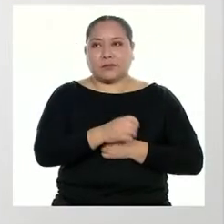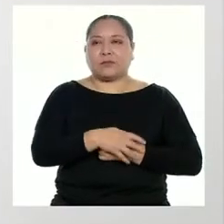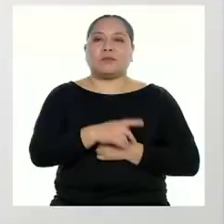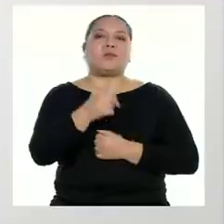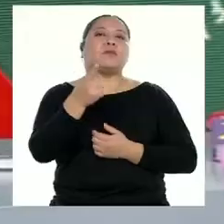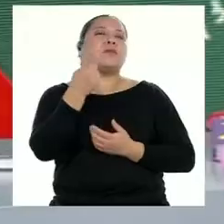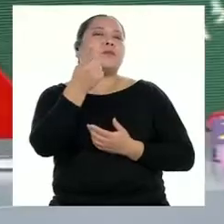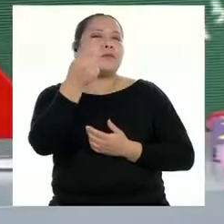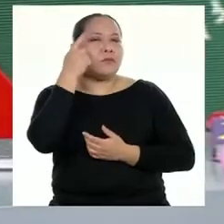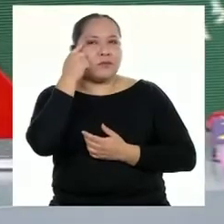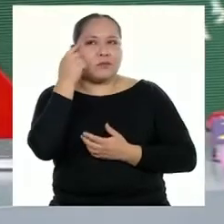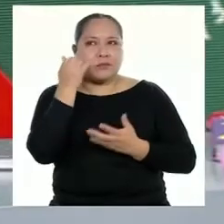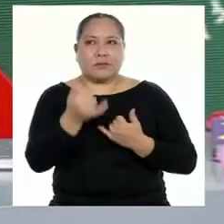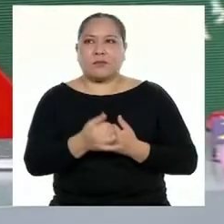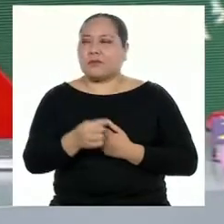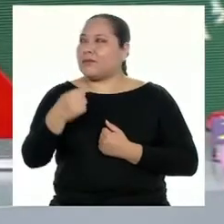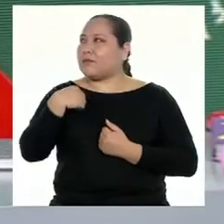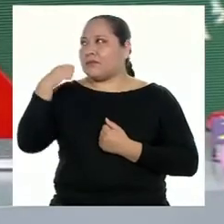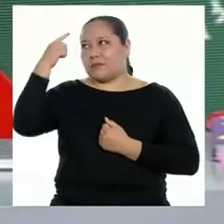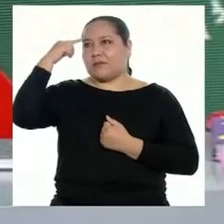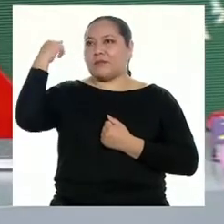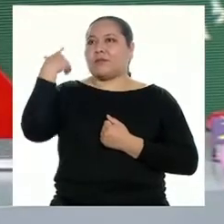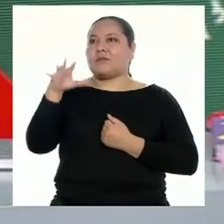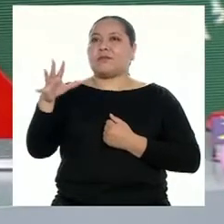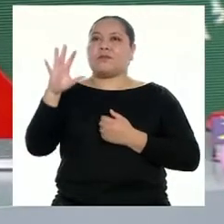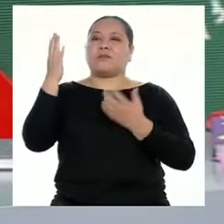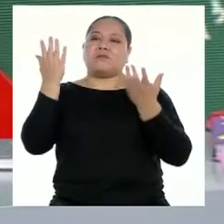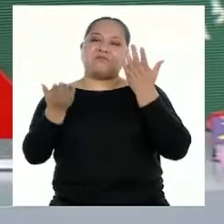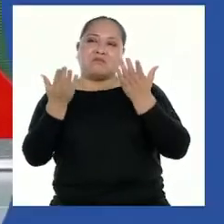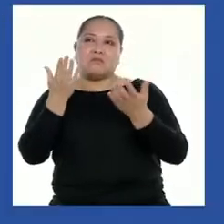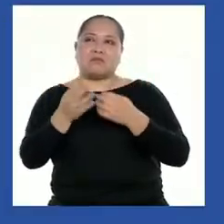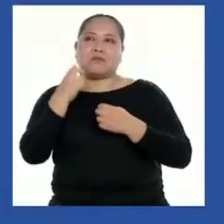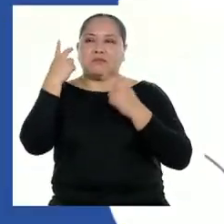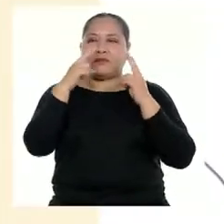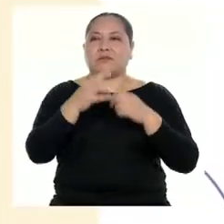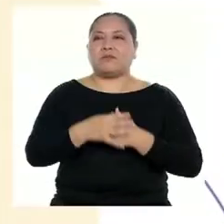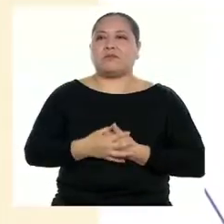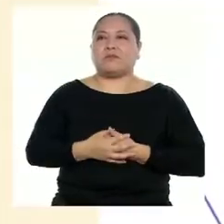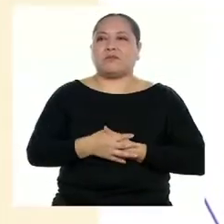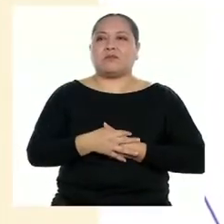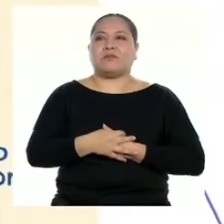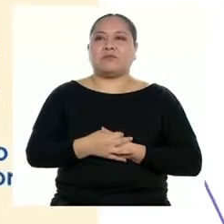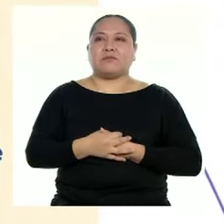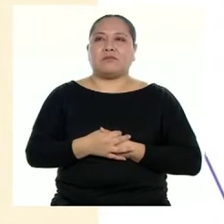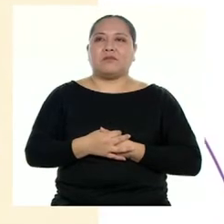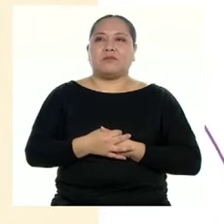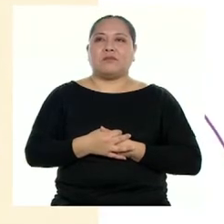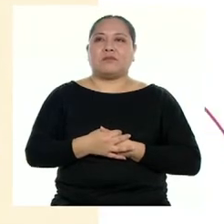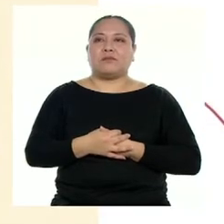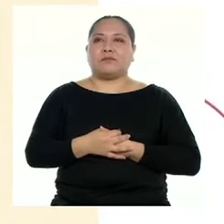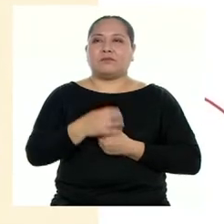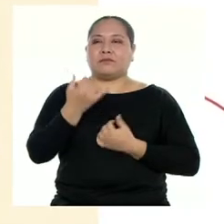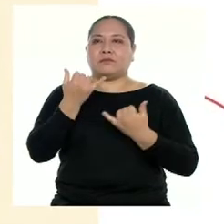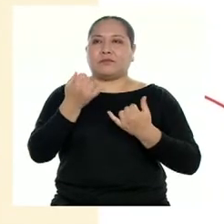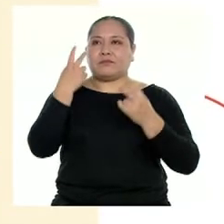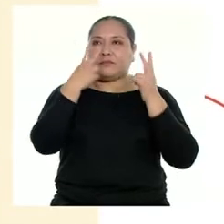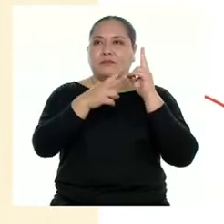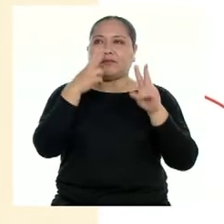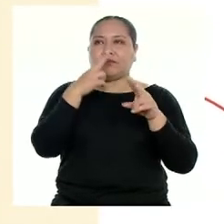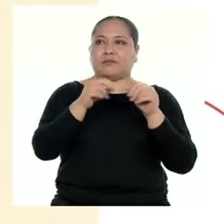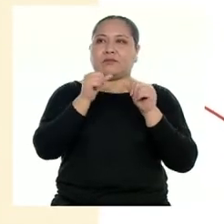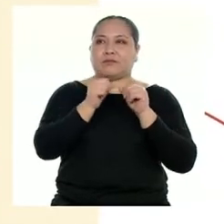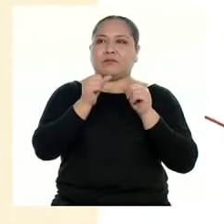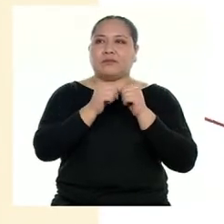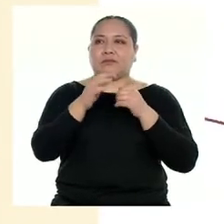me dices ahora? En ese caso me parece que ya son comparables. ¡Veamos! Tal y como se ve en pantalla y